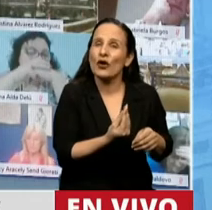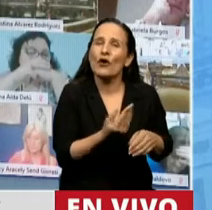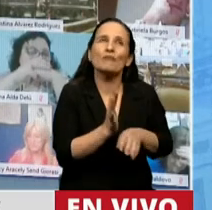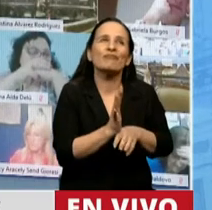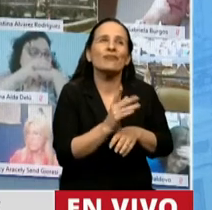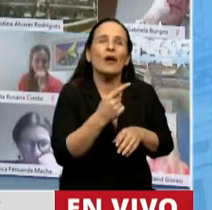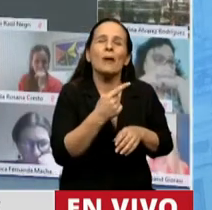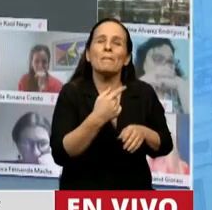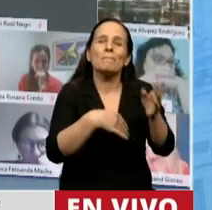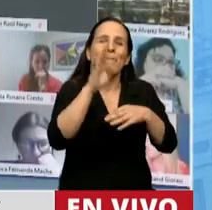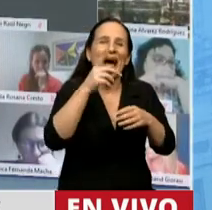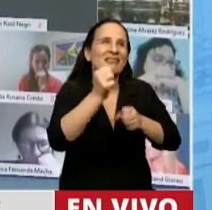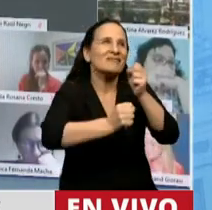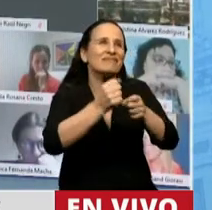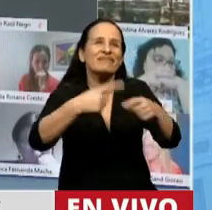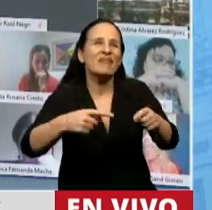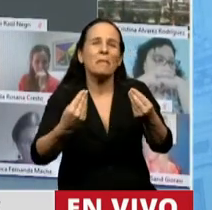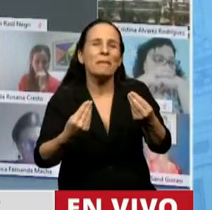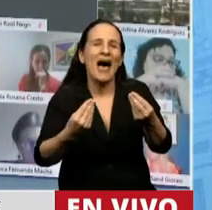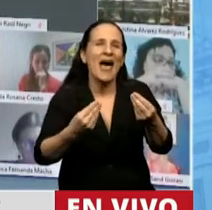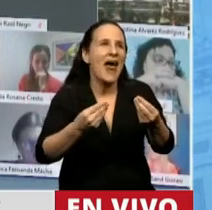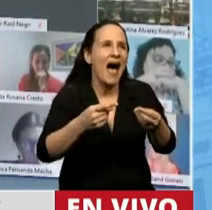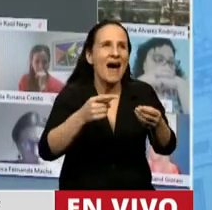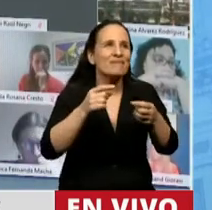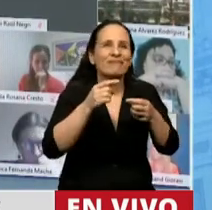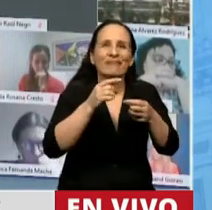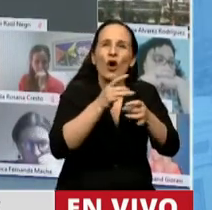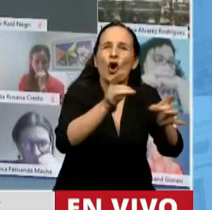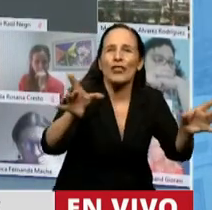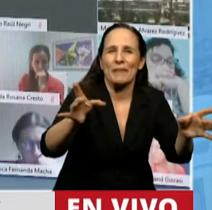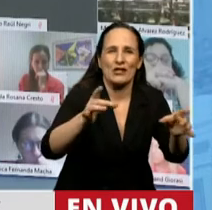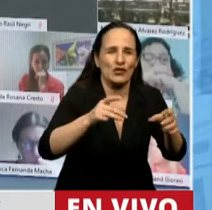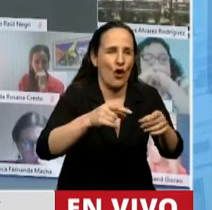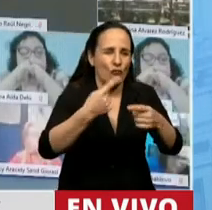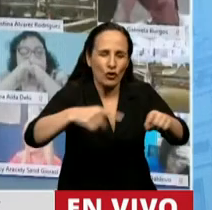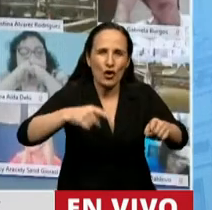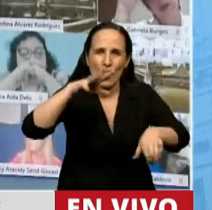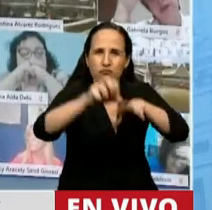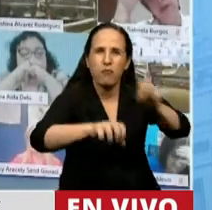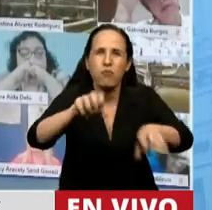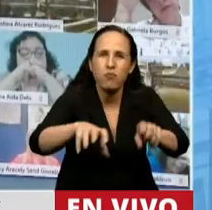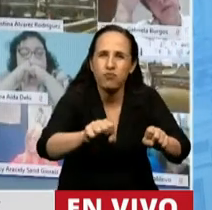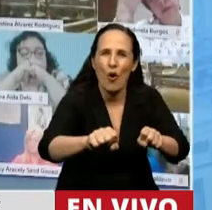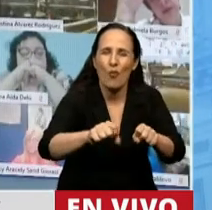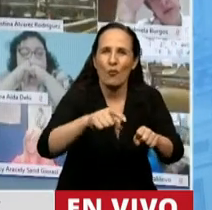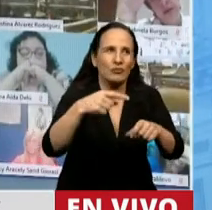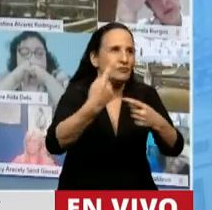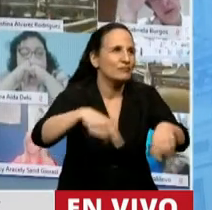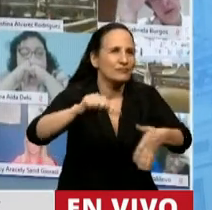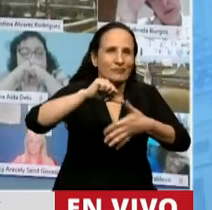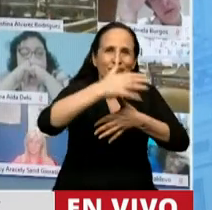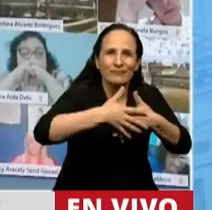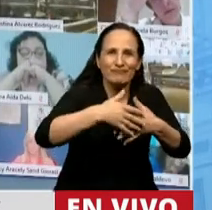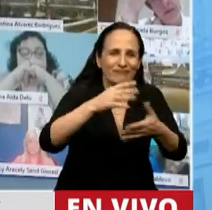a un modelo de saqueo, un modelo de contaminación, de pobreza, que representa el extractivismo en América